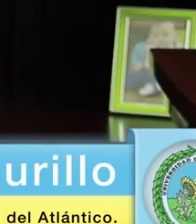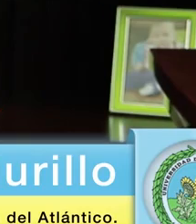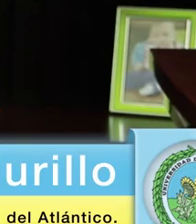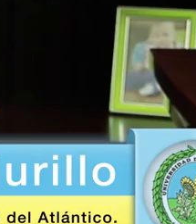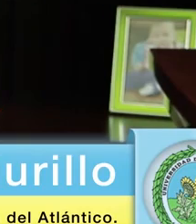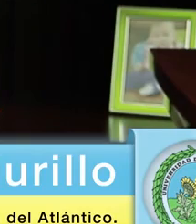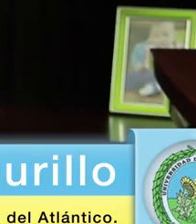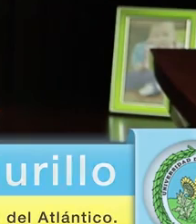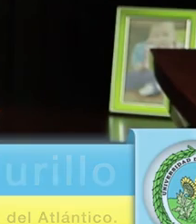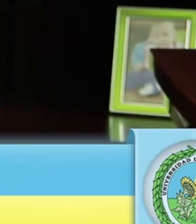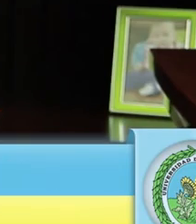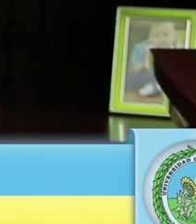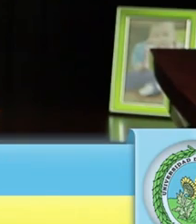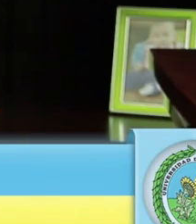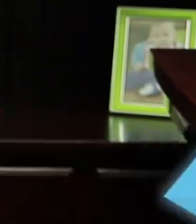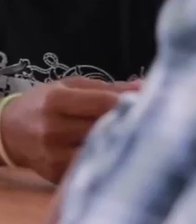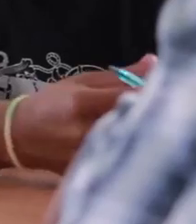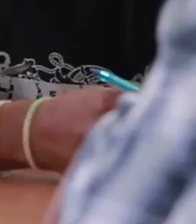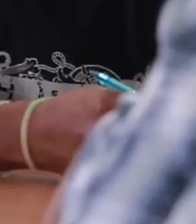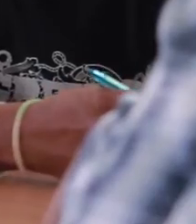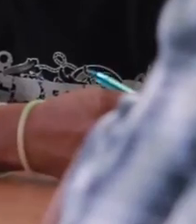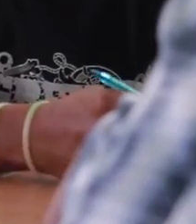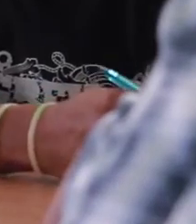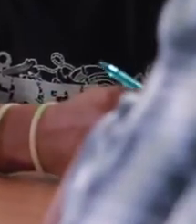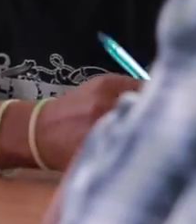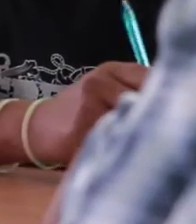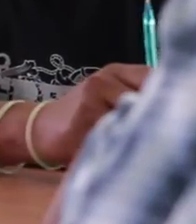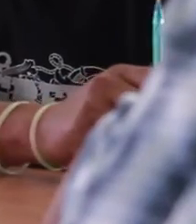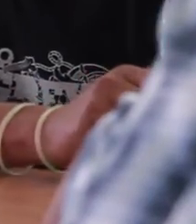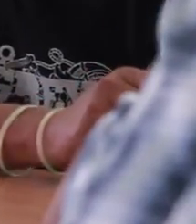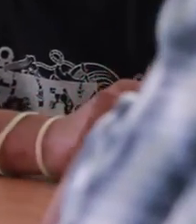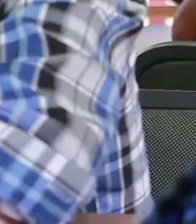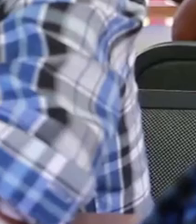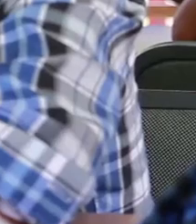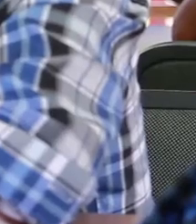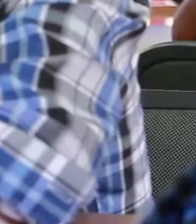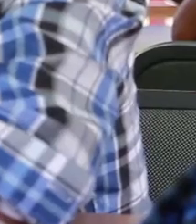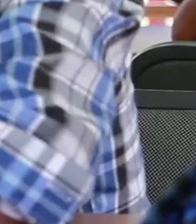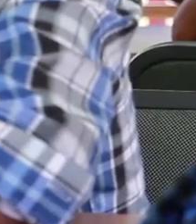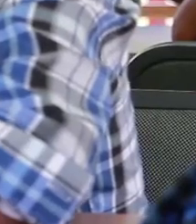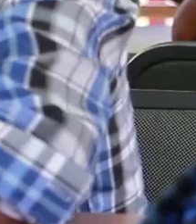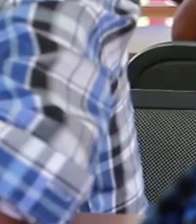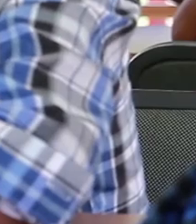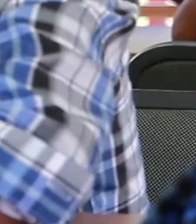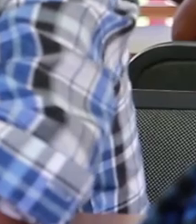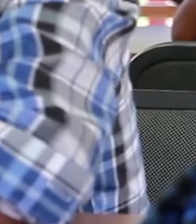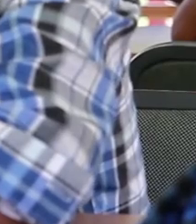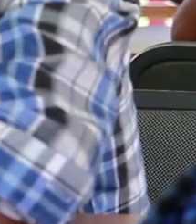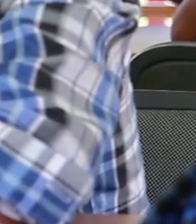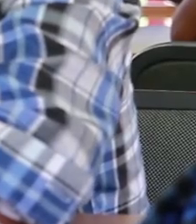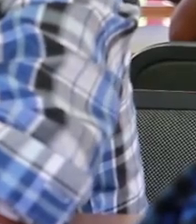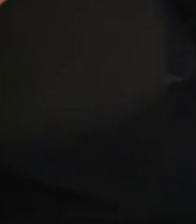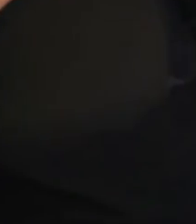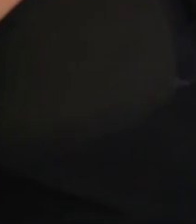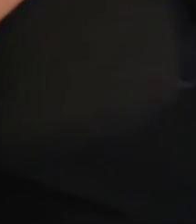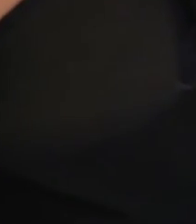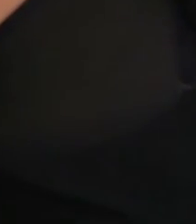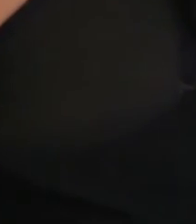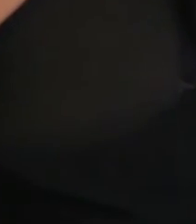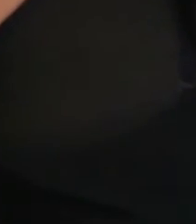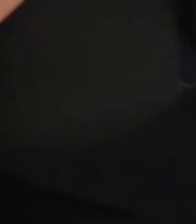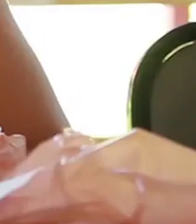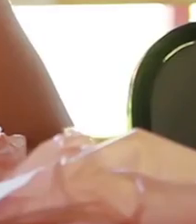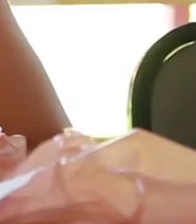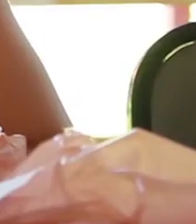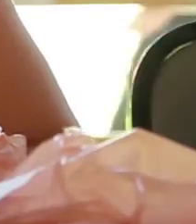darles educación, pero respetando su cultura. Estoy entrando en una carrera donde nos abre una puerta